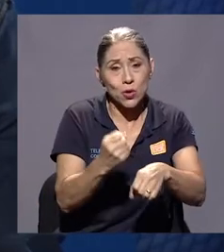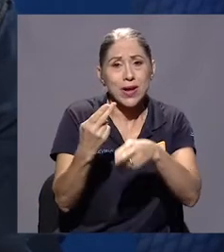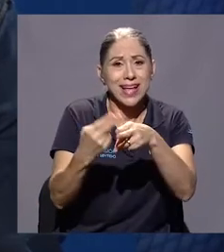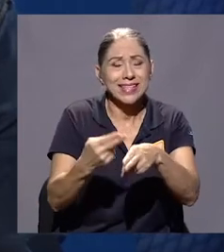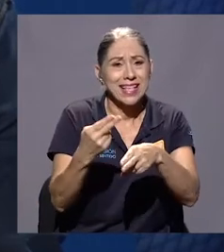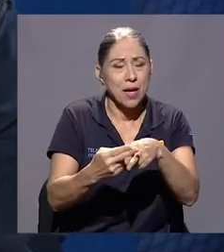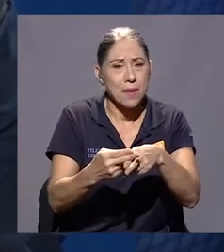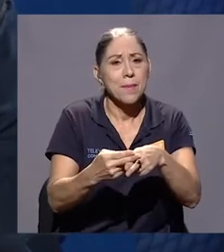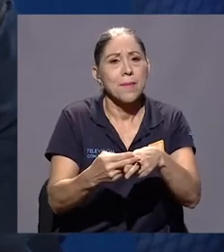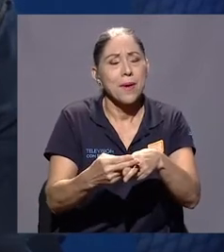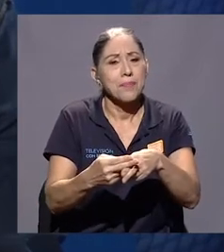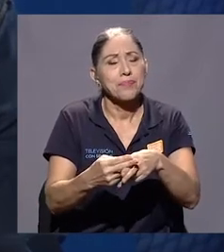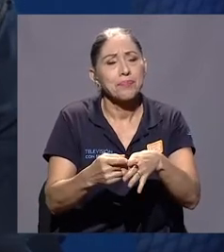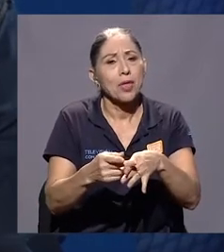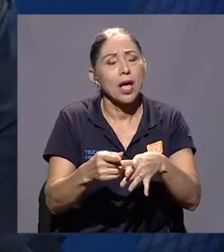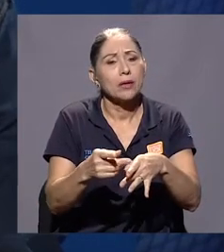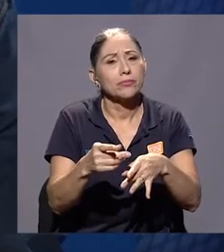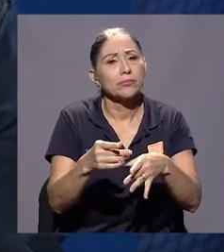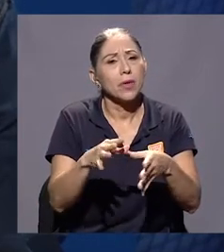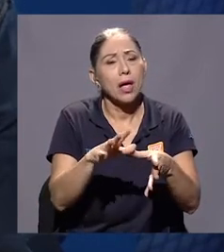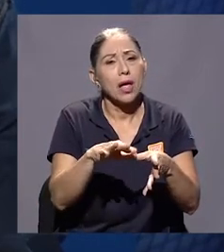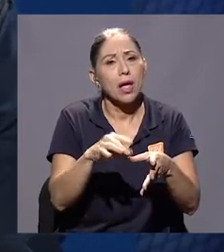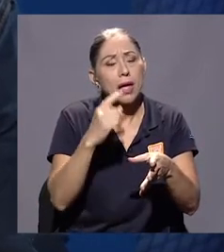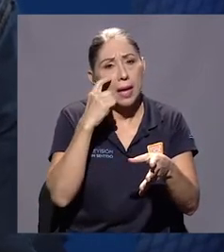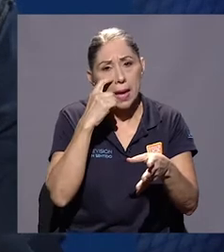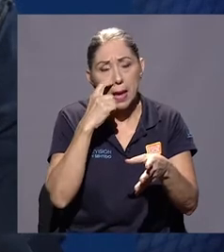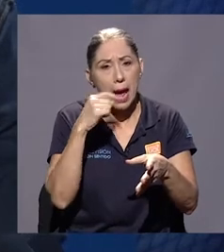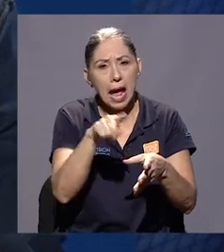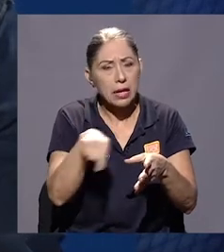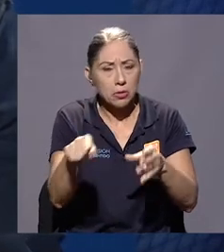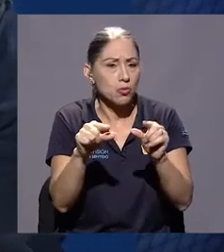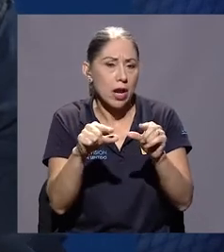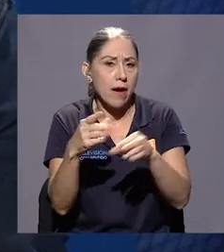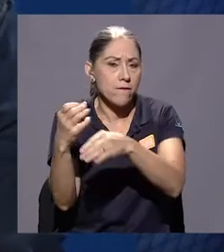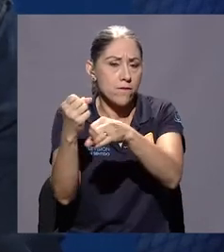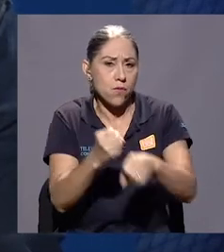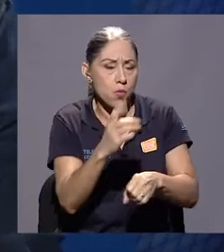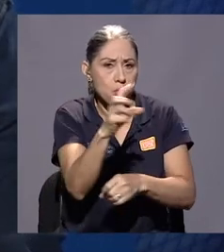Humanitaria Costarricense que está en la Carpio